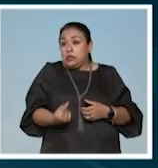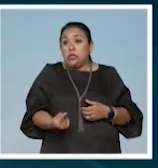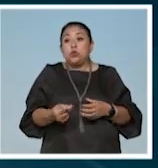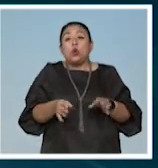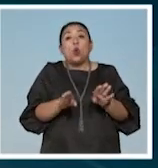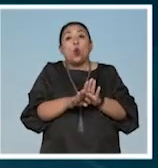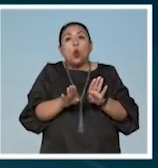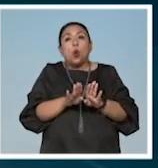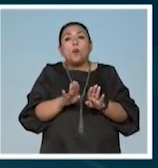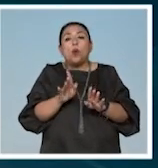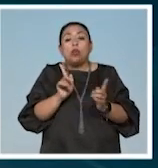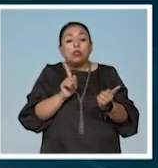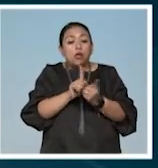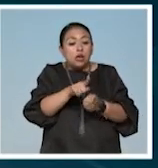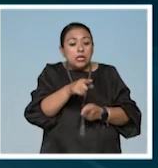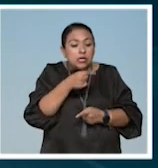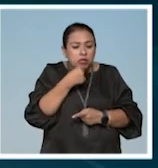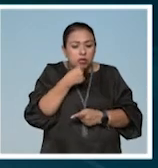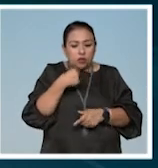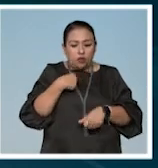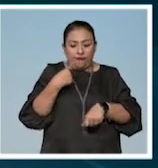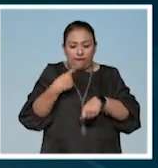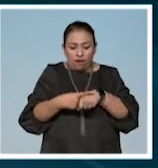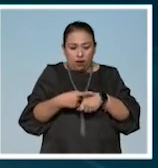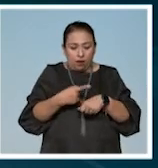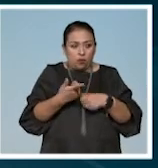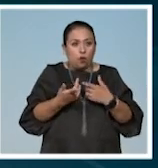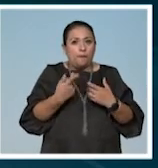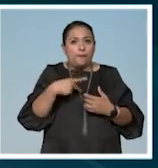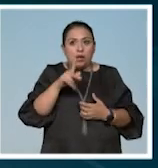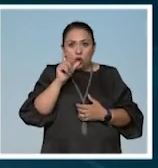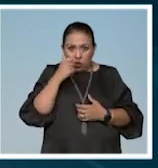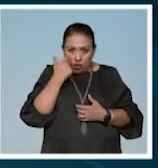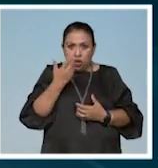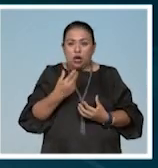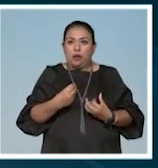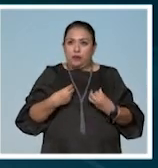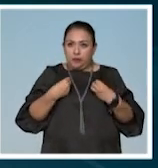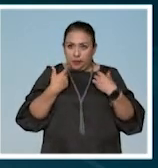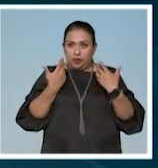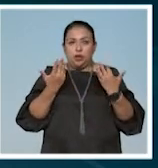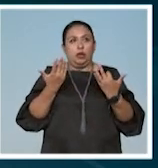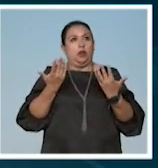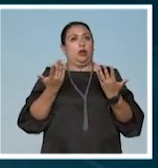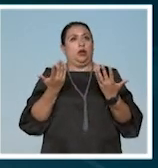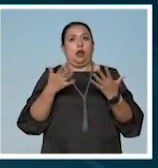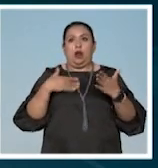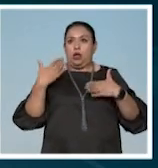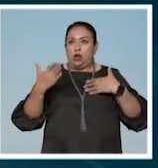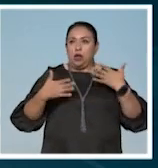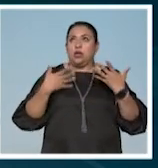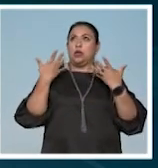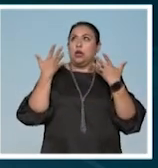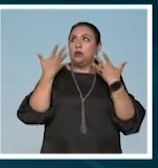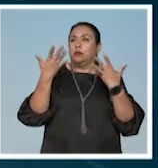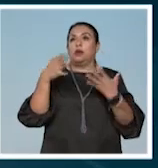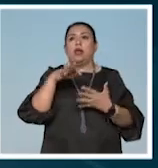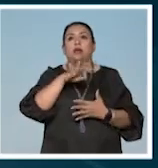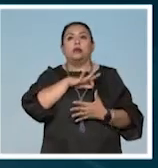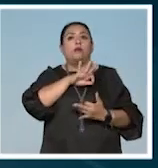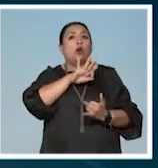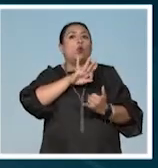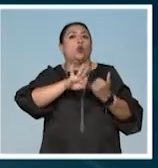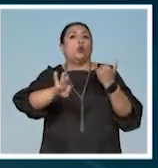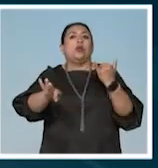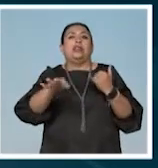puedes hablarle a niño que además está enfermo pero que además quiere vivir con toda alegría esperanza y fe los últimos